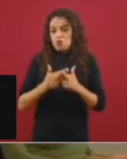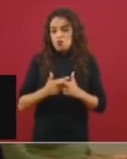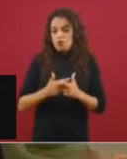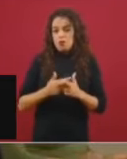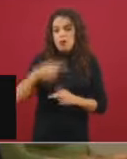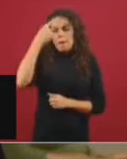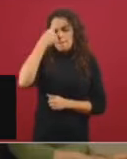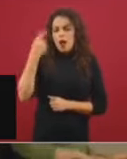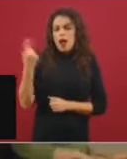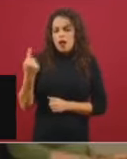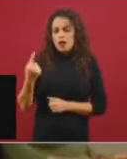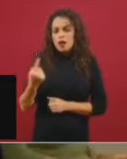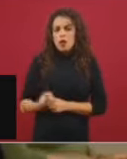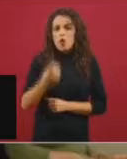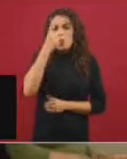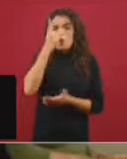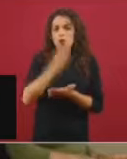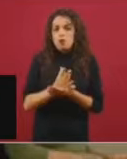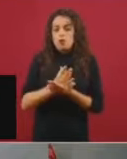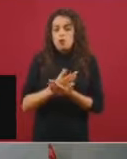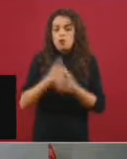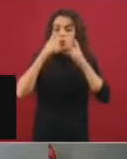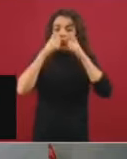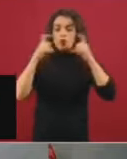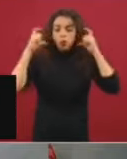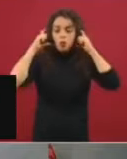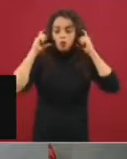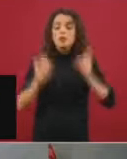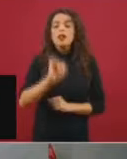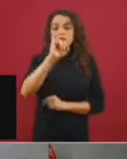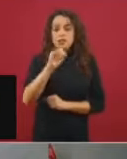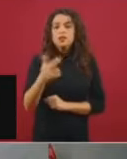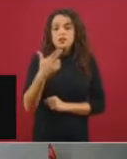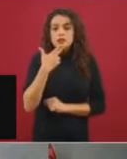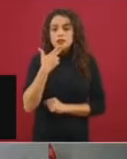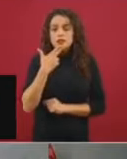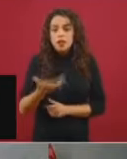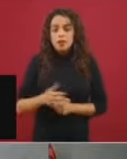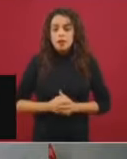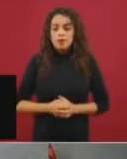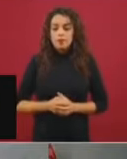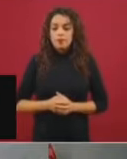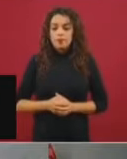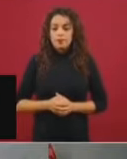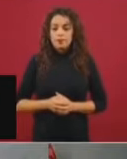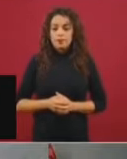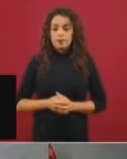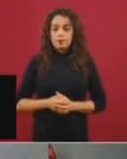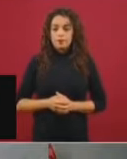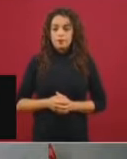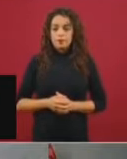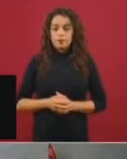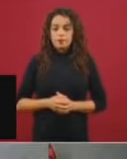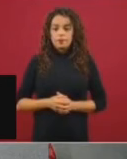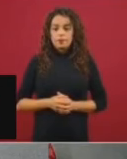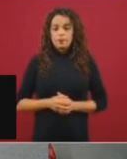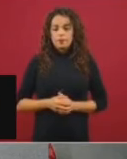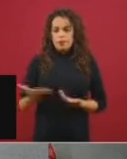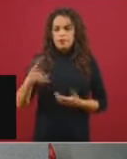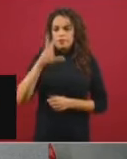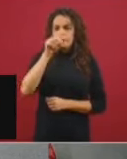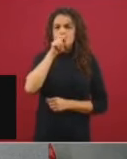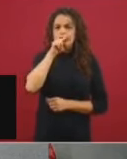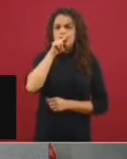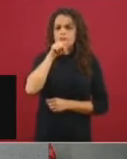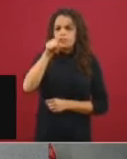que el cubrebocas sí sirve para algo. Entonces, me gustaría entregarle este asunto. No se preocupe, ahorita páseselo a los compañeros. Páseselo. Y si